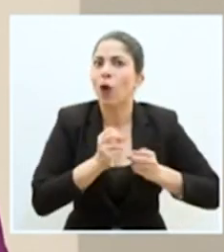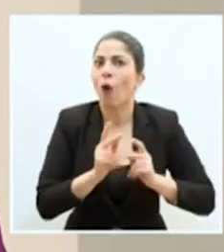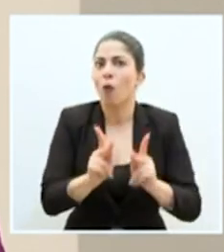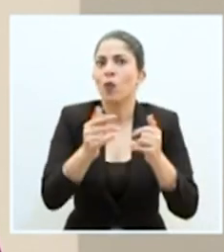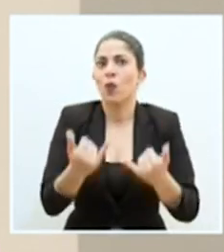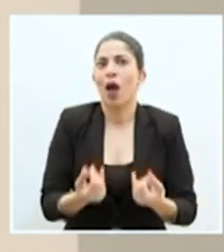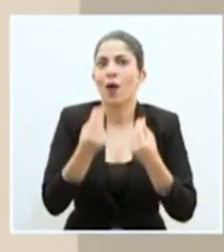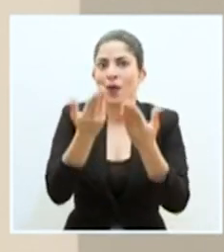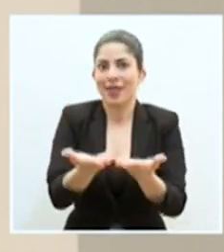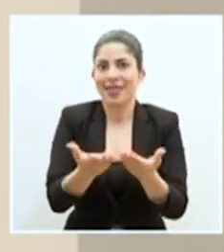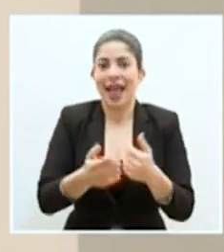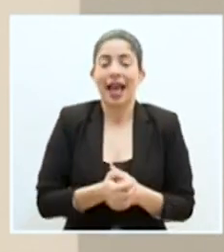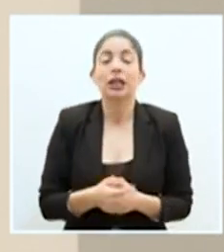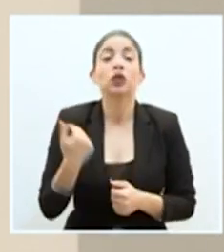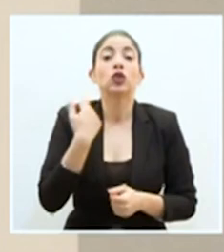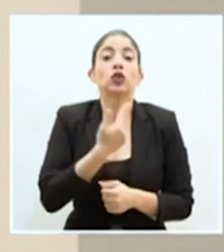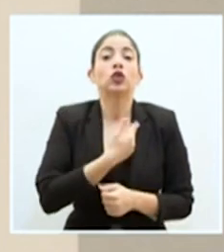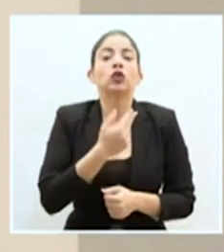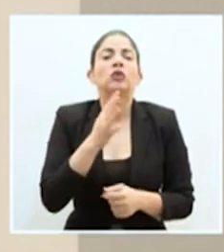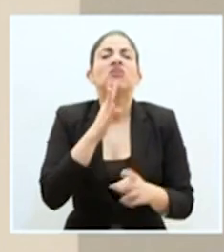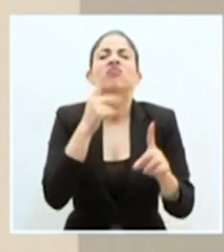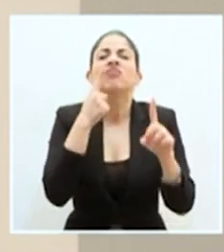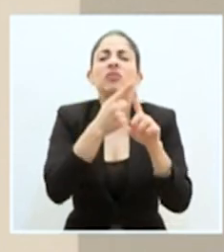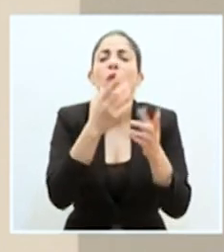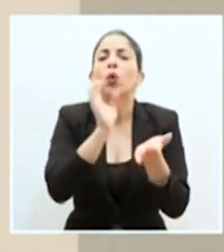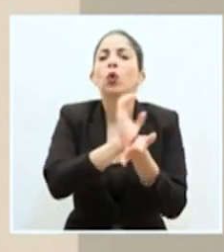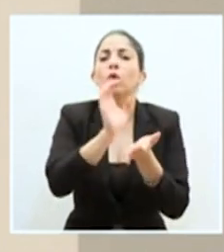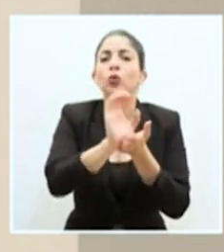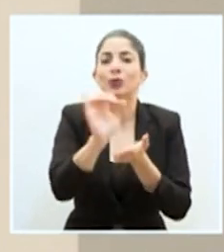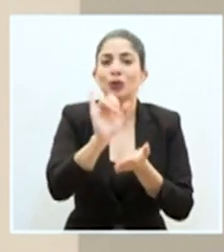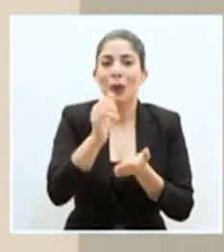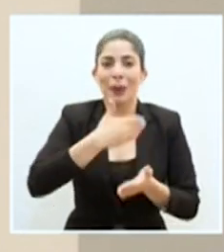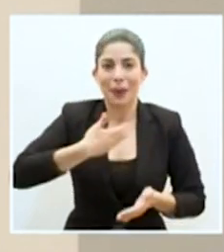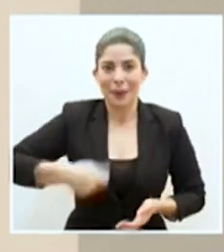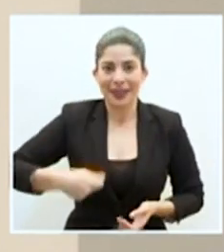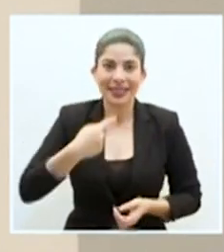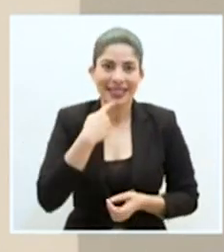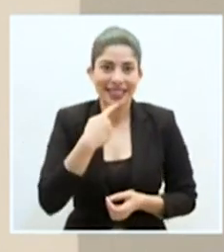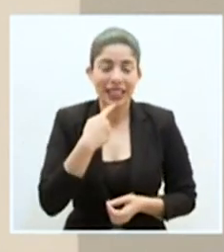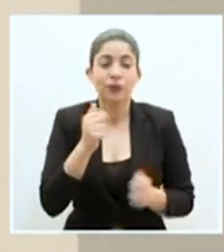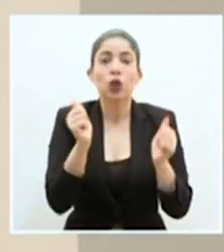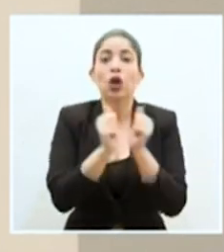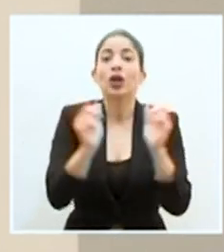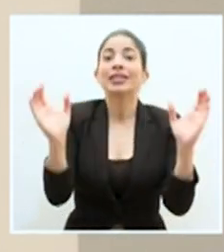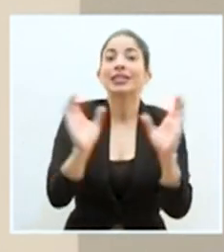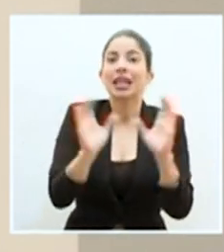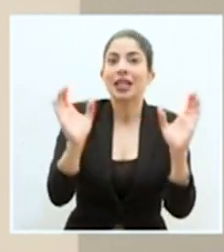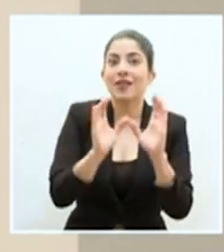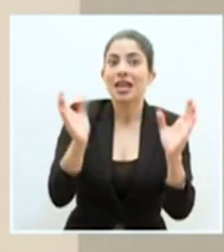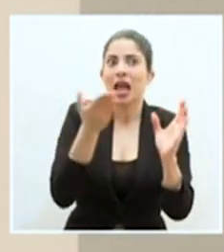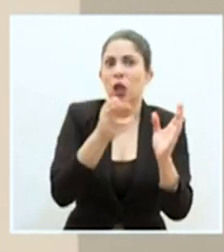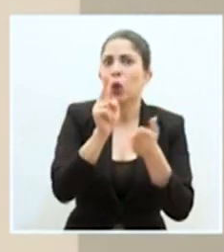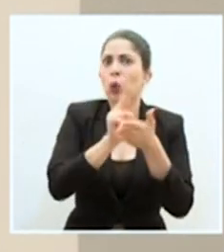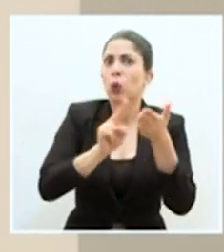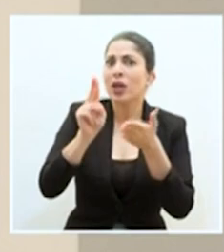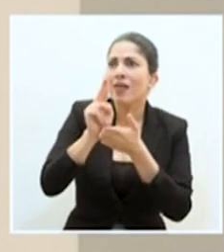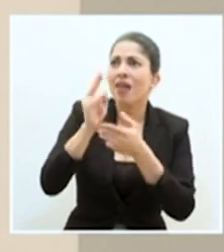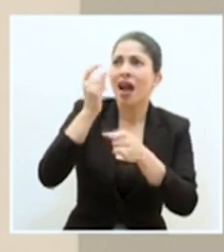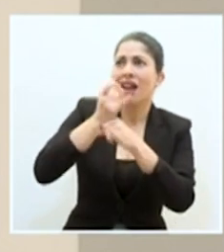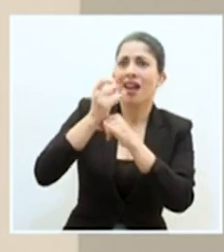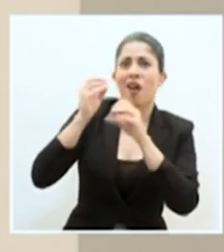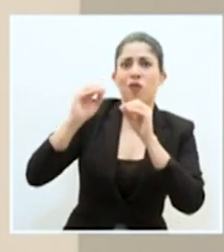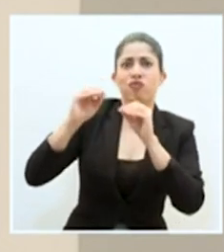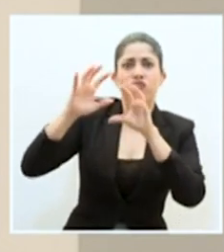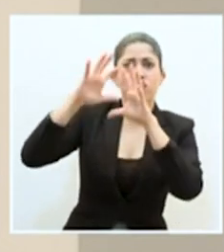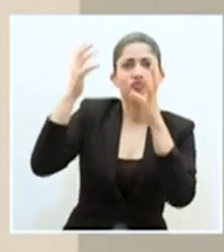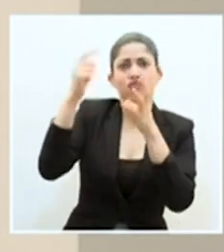nos presenta. Estamos hablando de cursos, como lo señalaba el presidente, certificados por universidades y por entes académicos